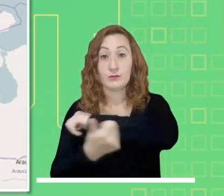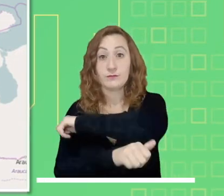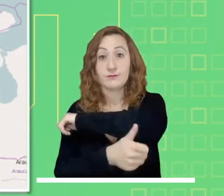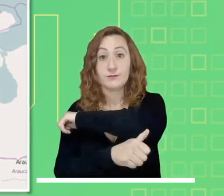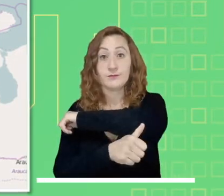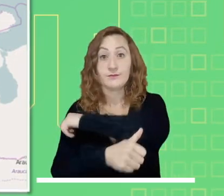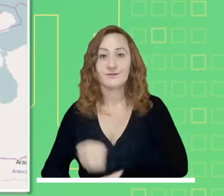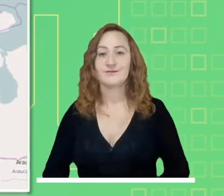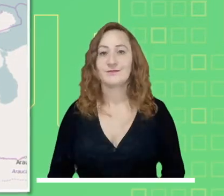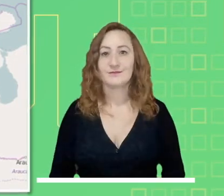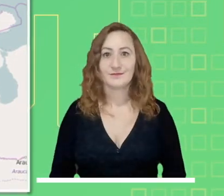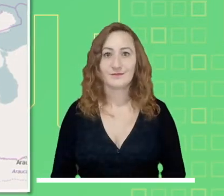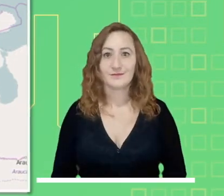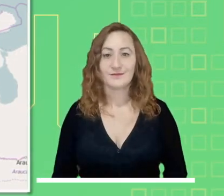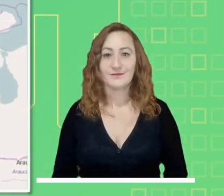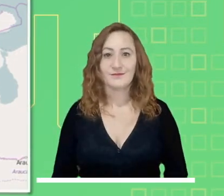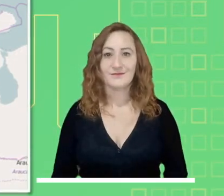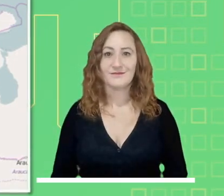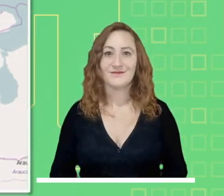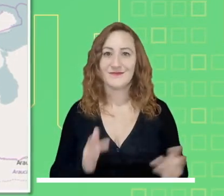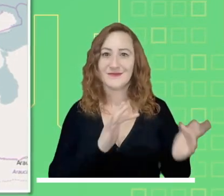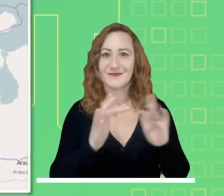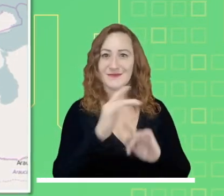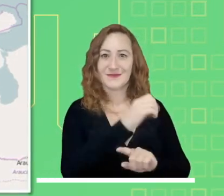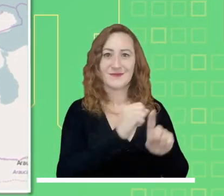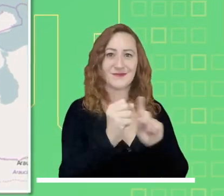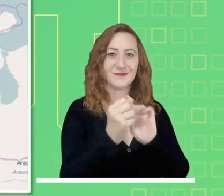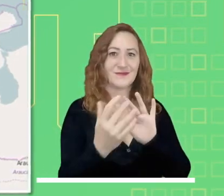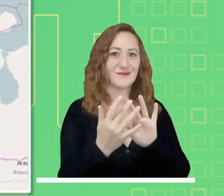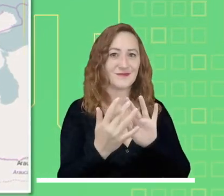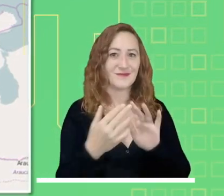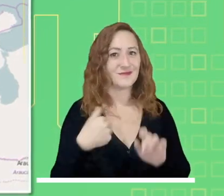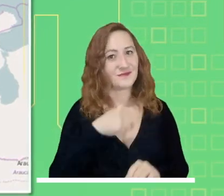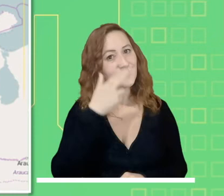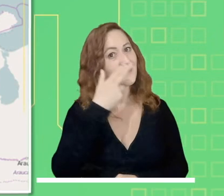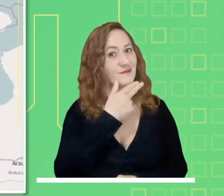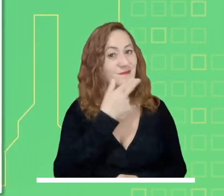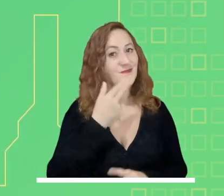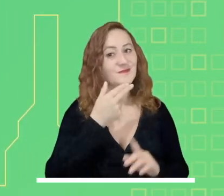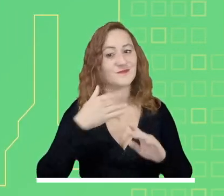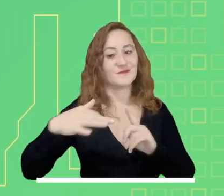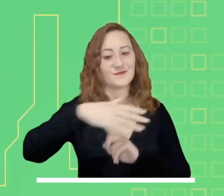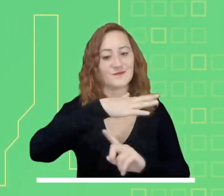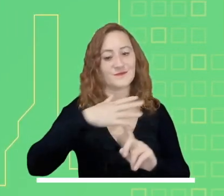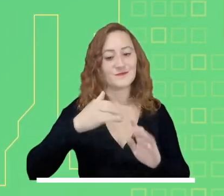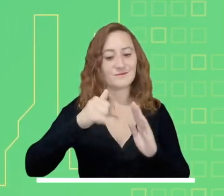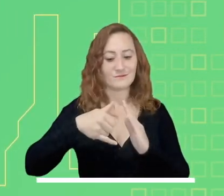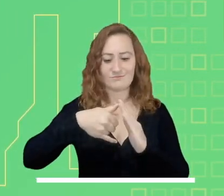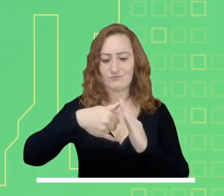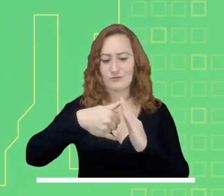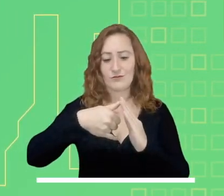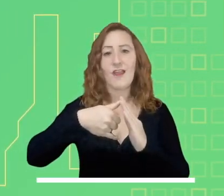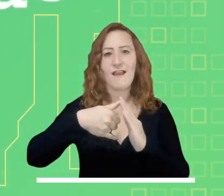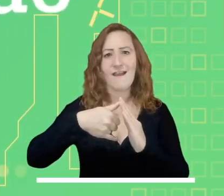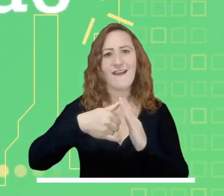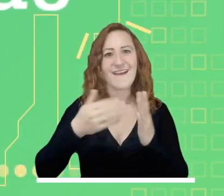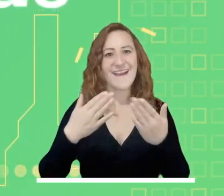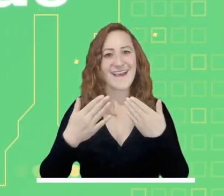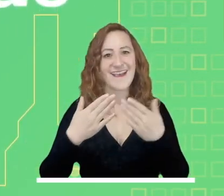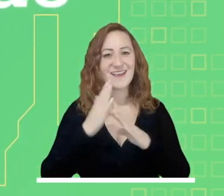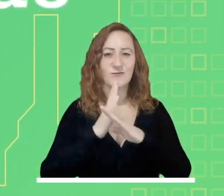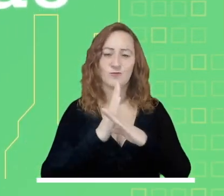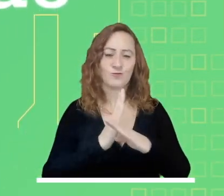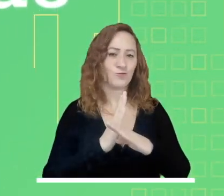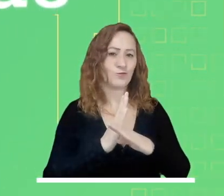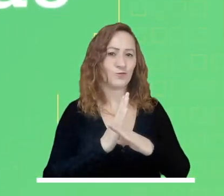Alerta roja por viento y oleaje en el centro y occidente del Mar Caribe. Los esperamos en nuestras